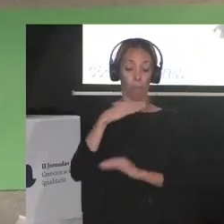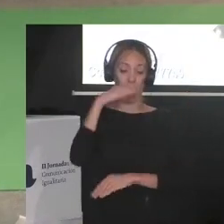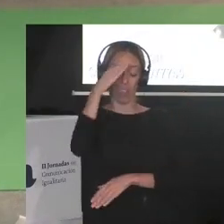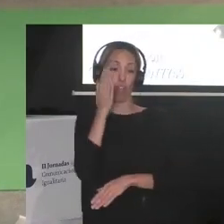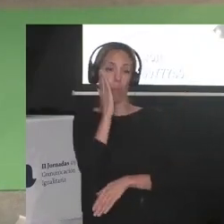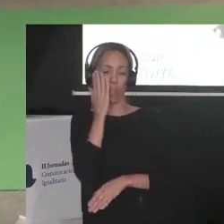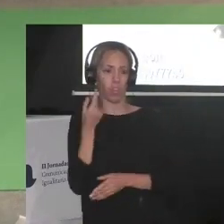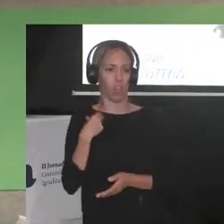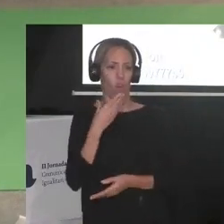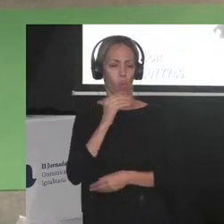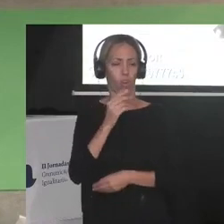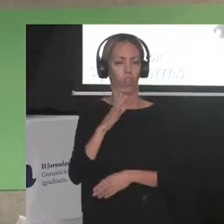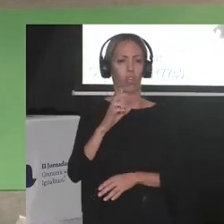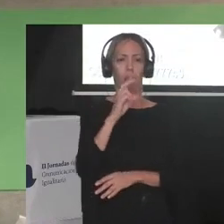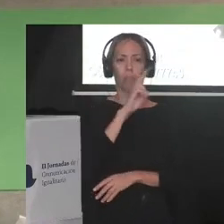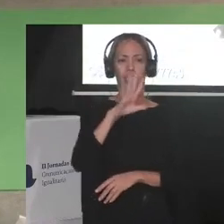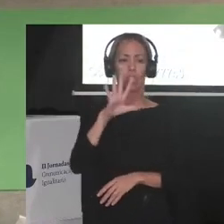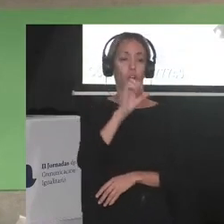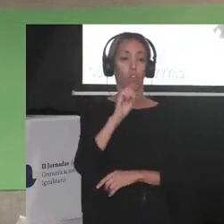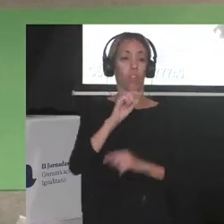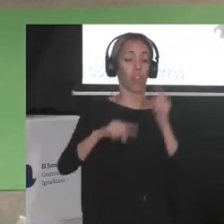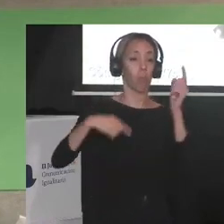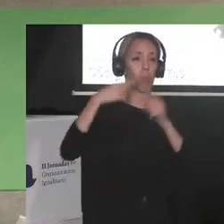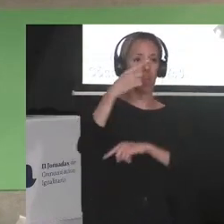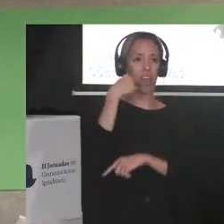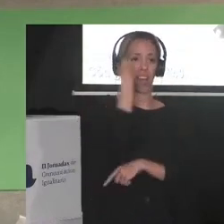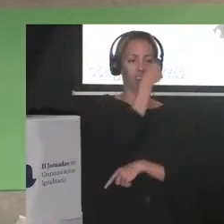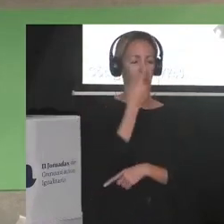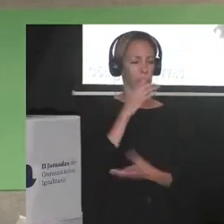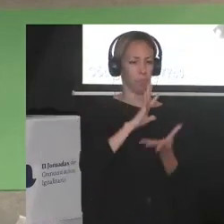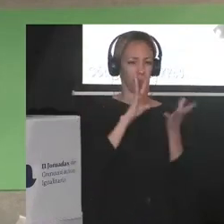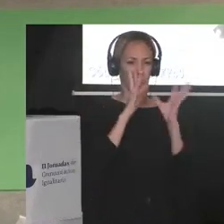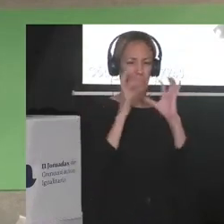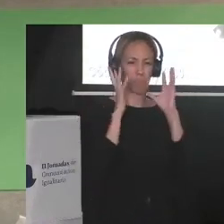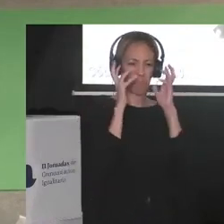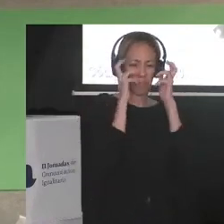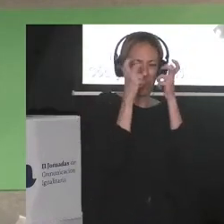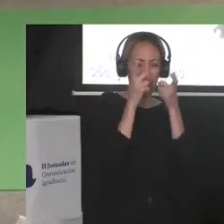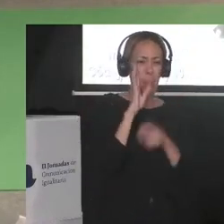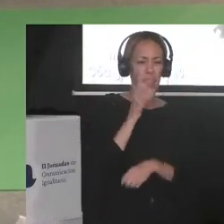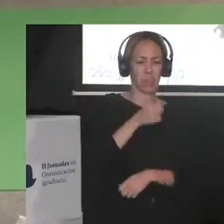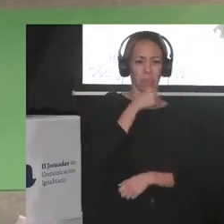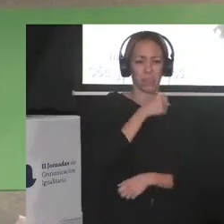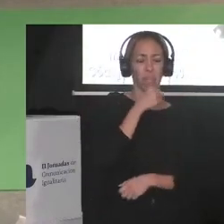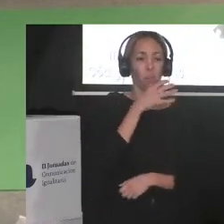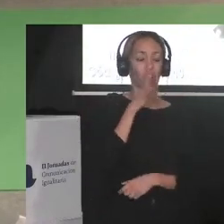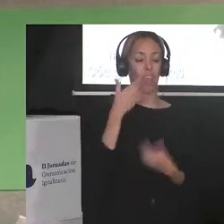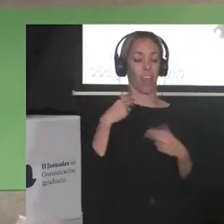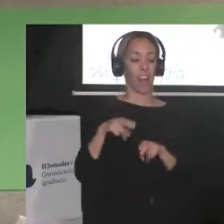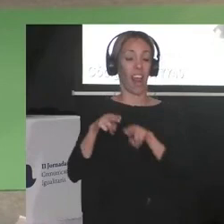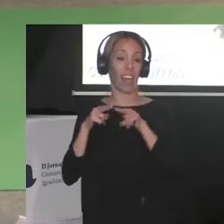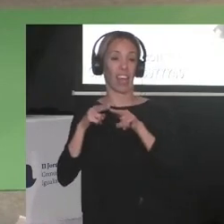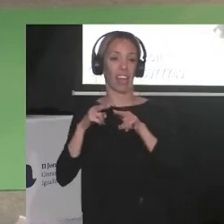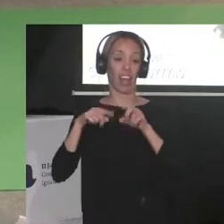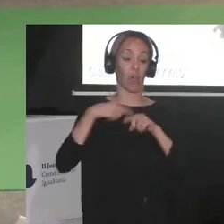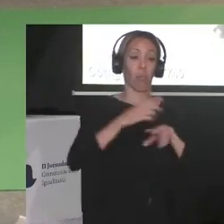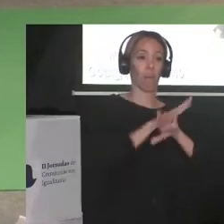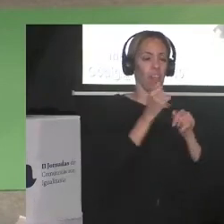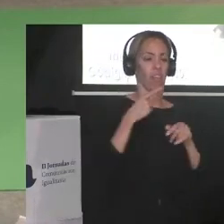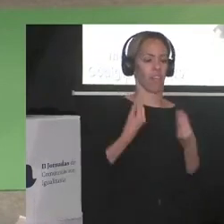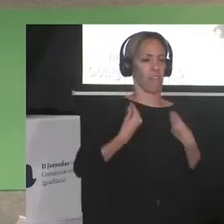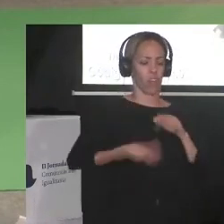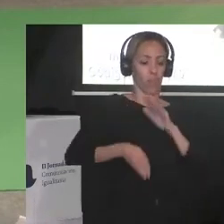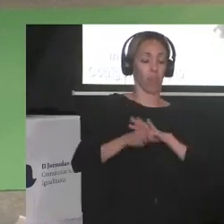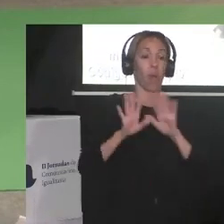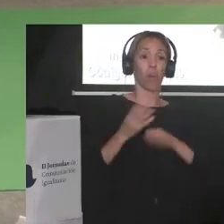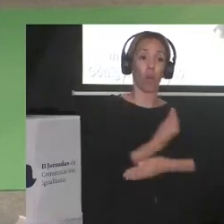25 años después parecía su abuelo había sobrevivido a la guerra y a la paz pero el bebé que fue